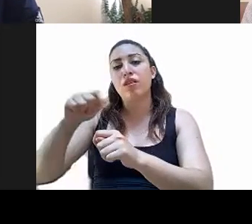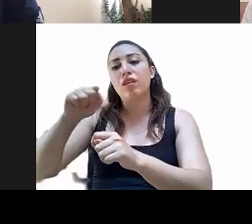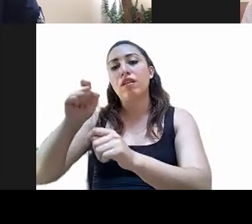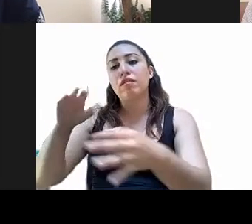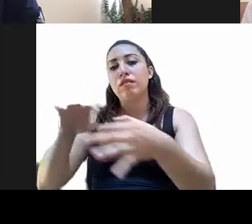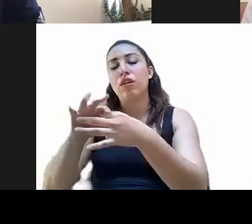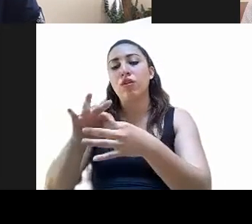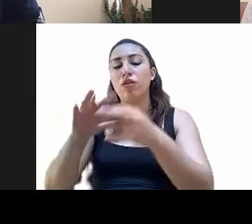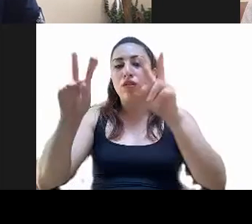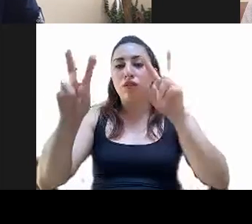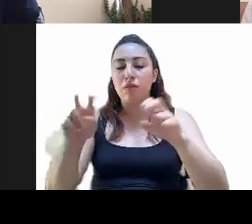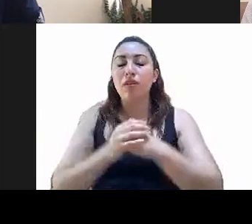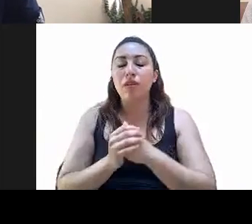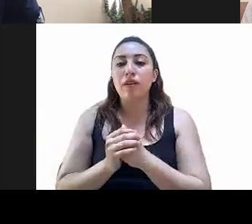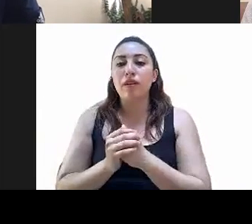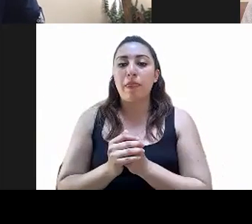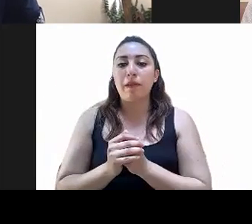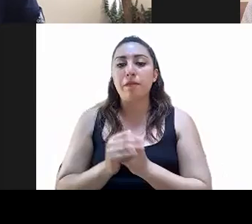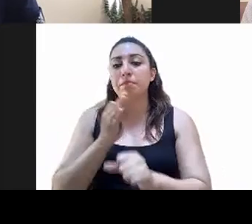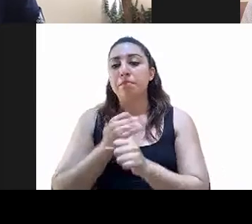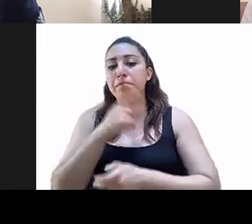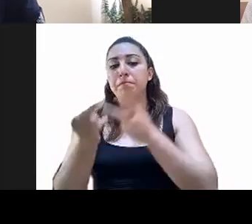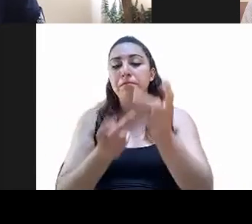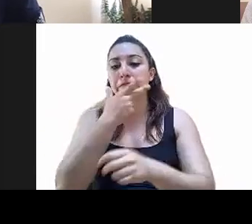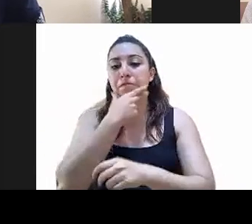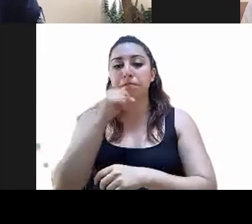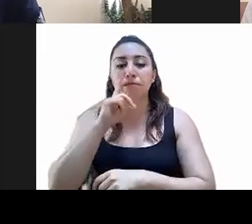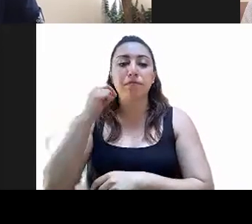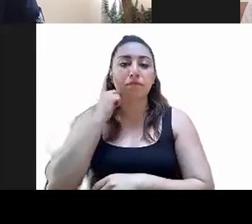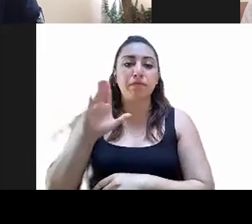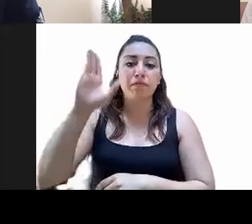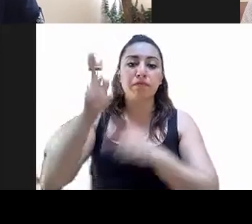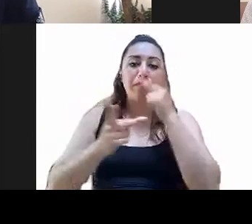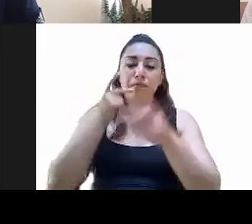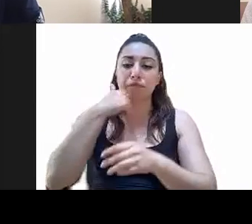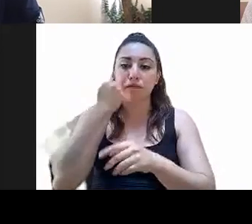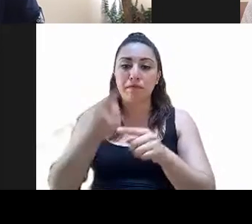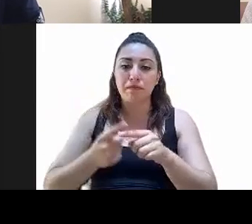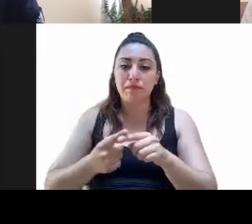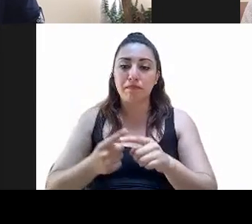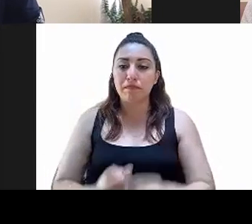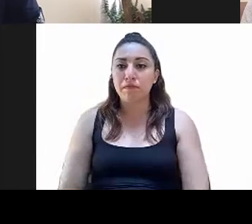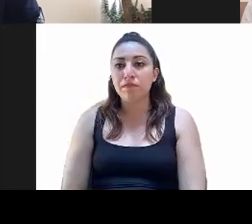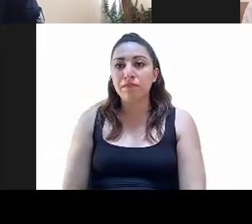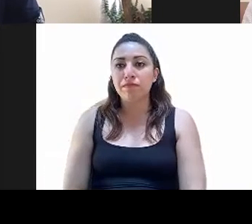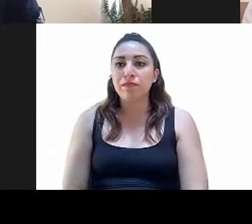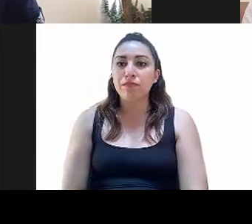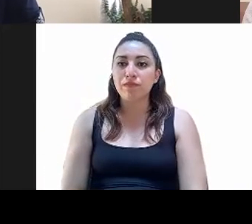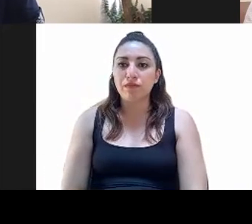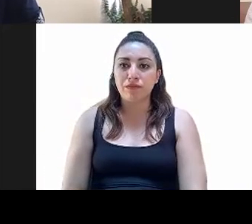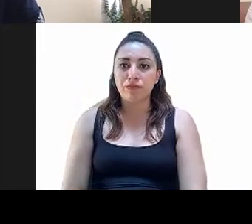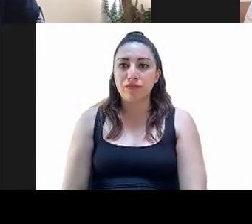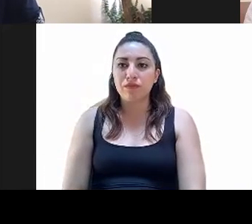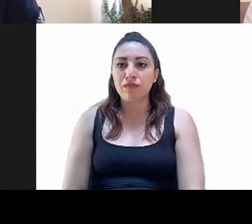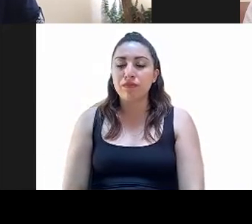Señalando lo anterior, consulto si alguna diputada o diputado desea registrar algún tema en el apartado de asuntos generales.